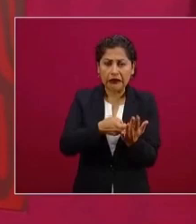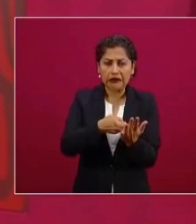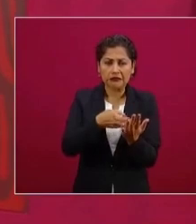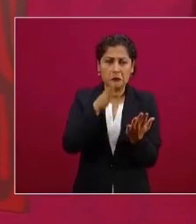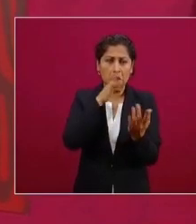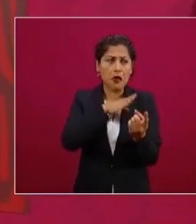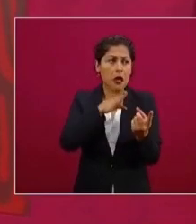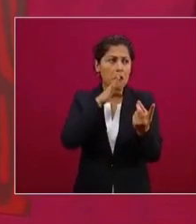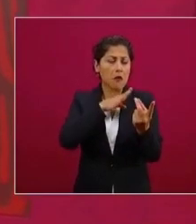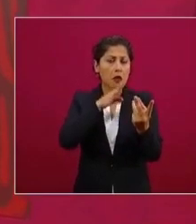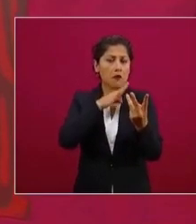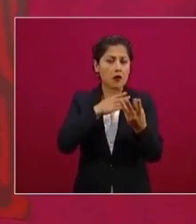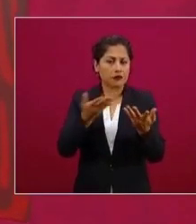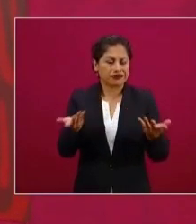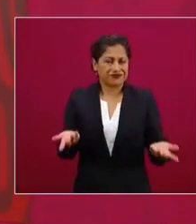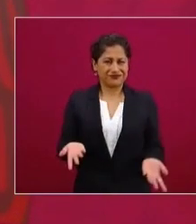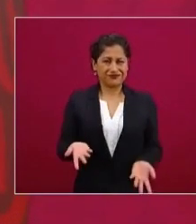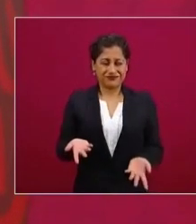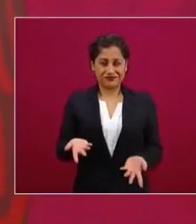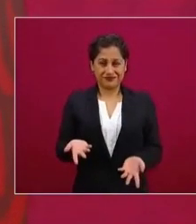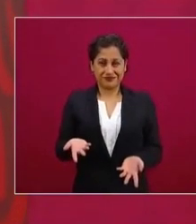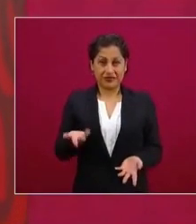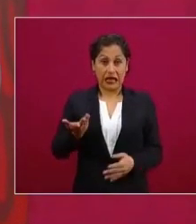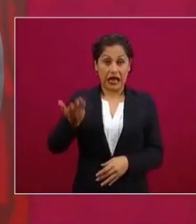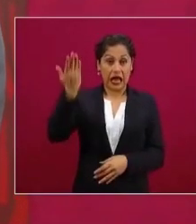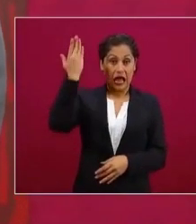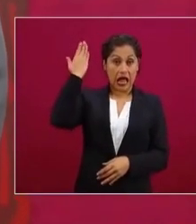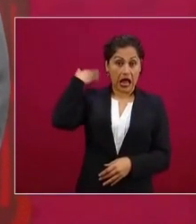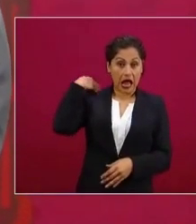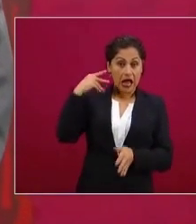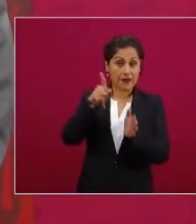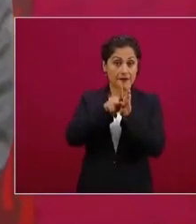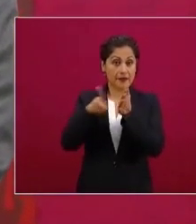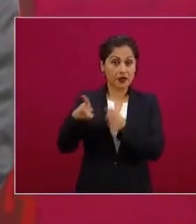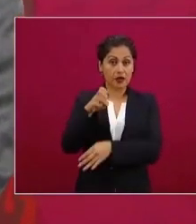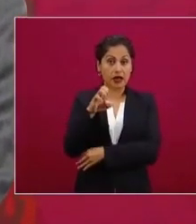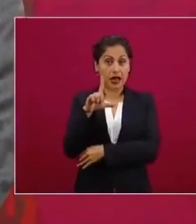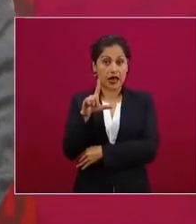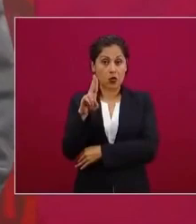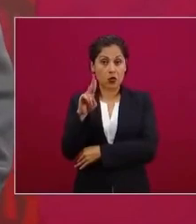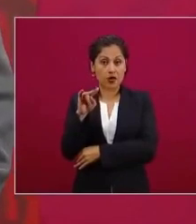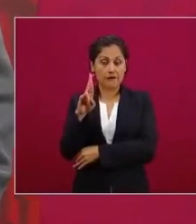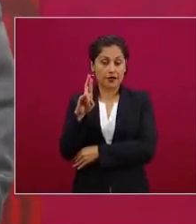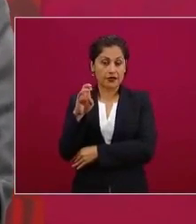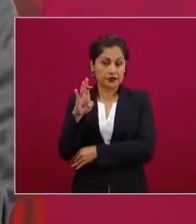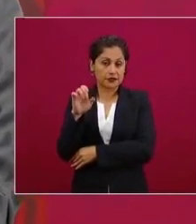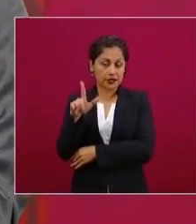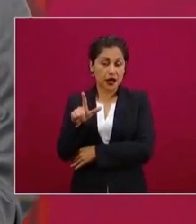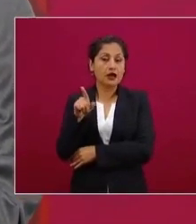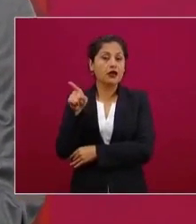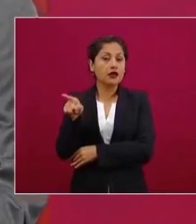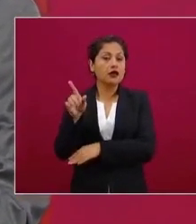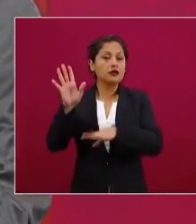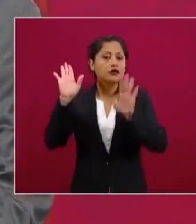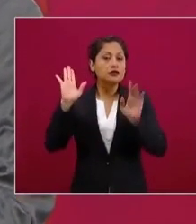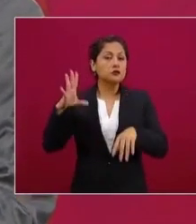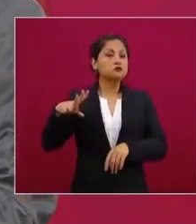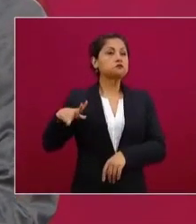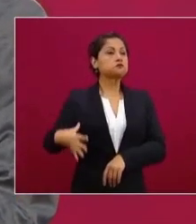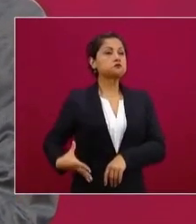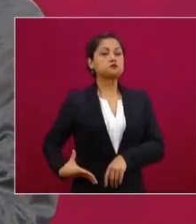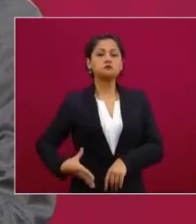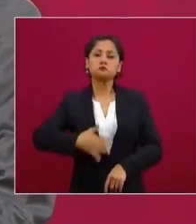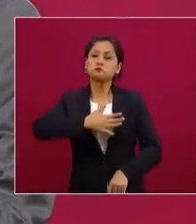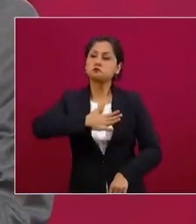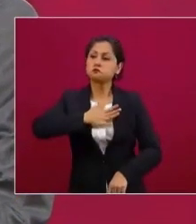creo que es la primera vez que al menos así tan abiertamente la platica, y dice, no, le dice, esto no, ¿por qué? Y a una serie de elementos.